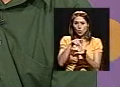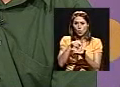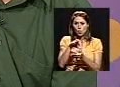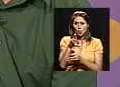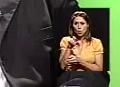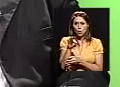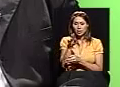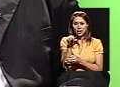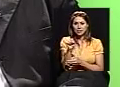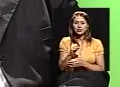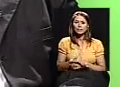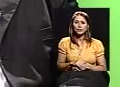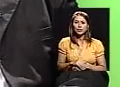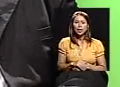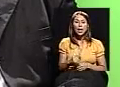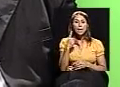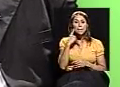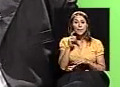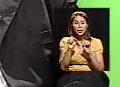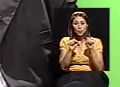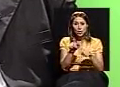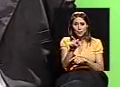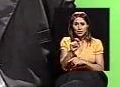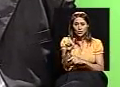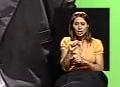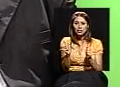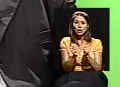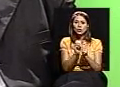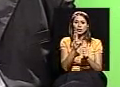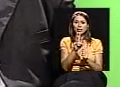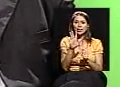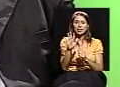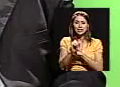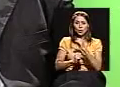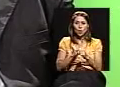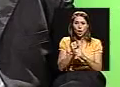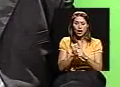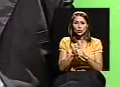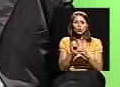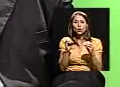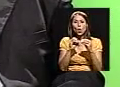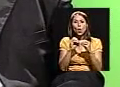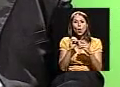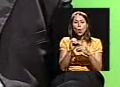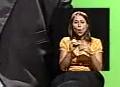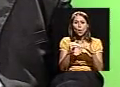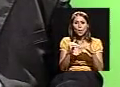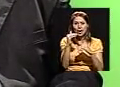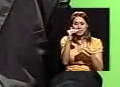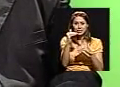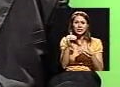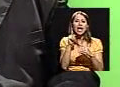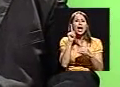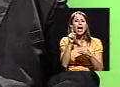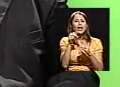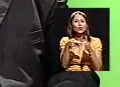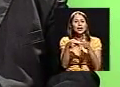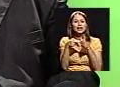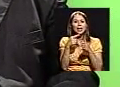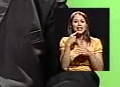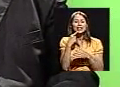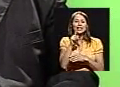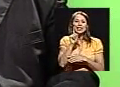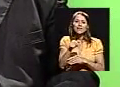Sí, para pensionarse con 65 años o más, hay una norma mínima en materia de seguridad social que habla de al menos 15 años